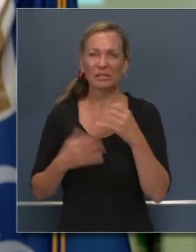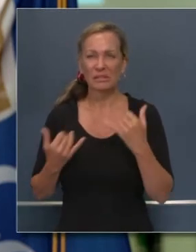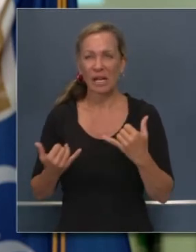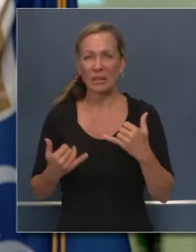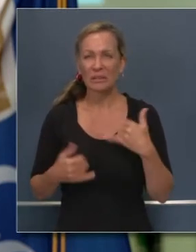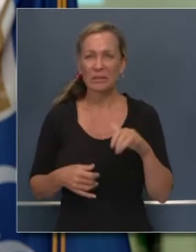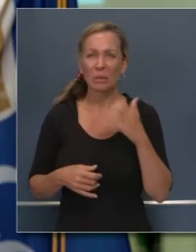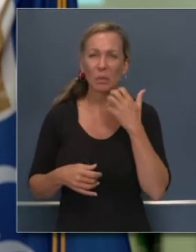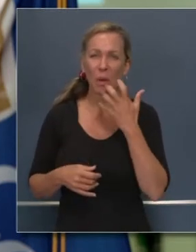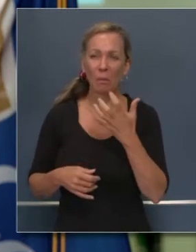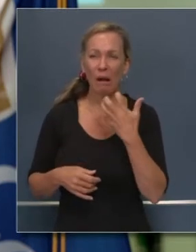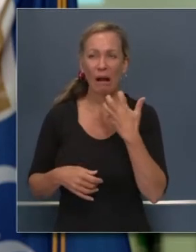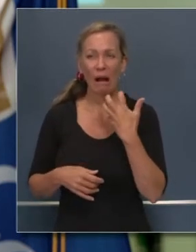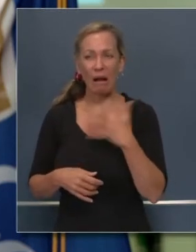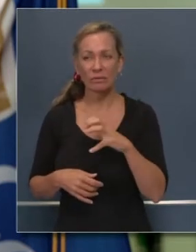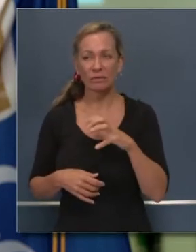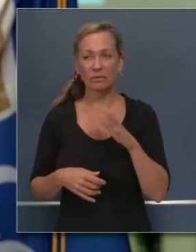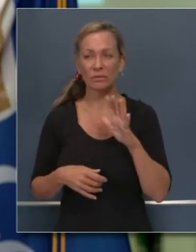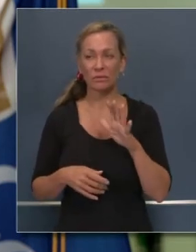pueden cambiar de un momento a otro.